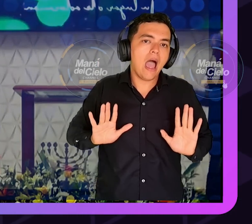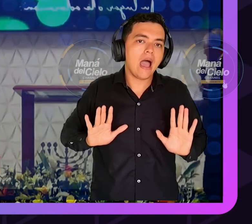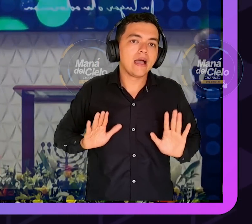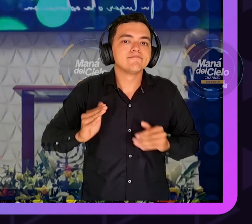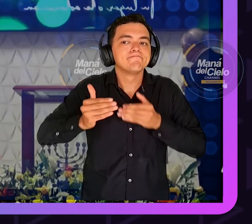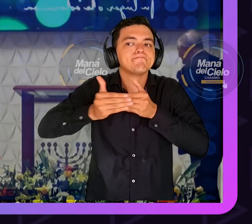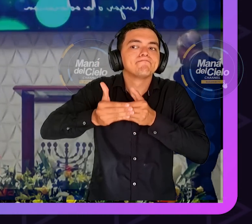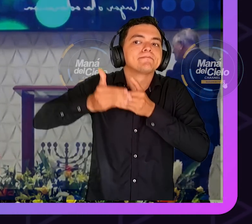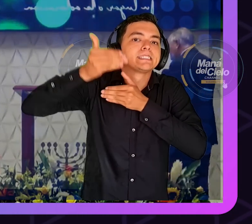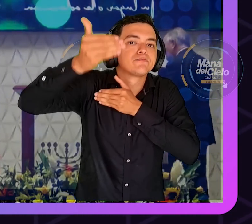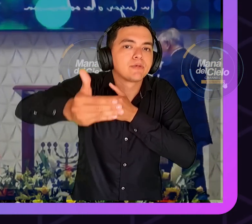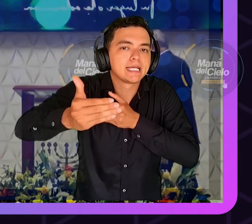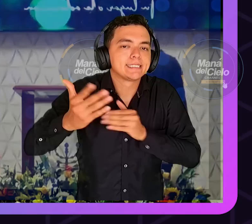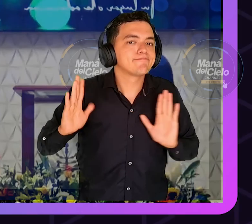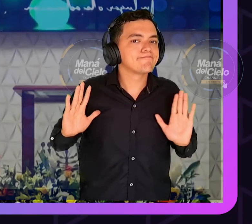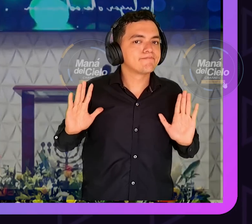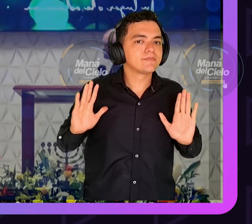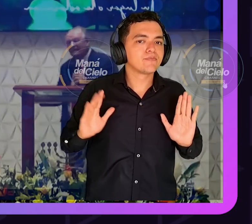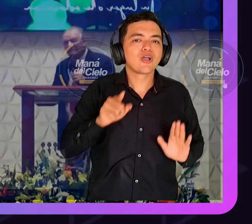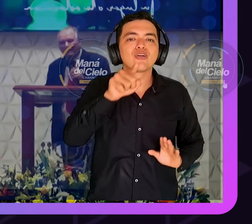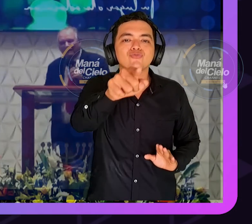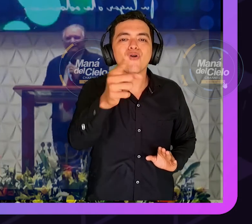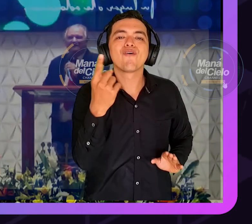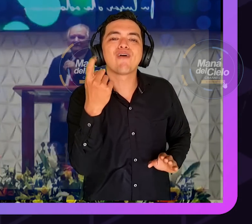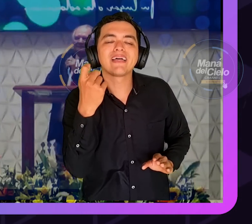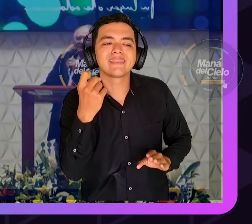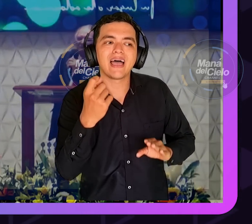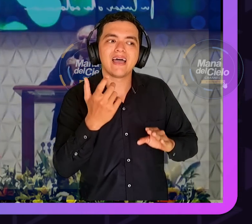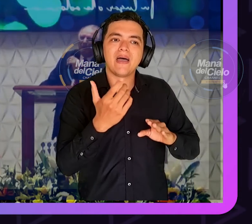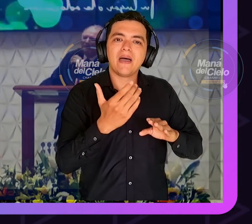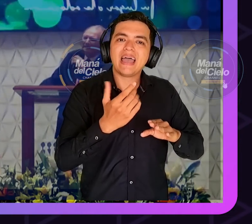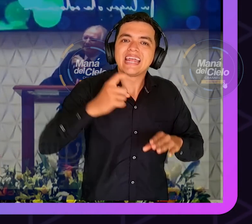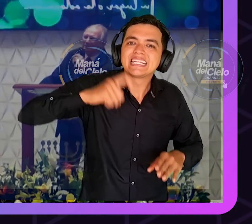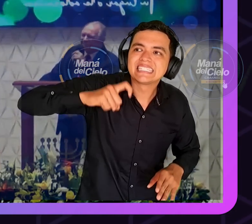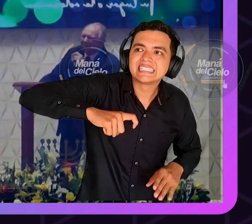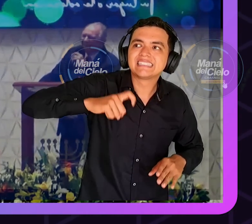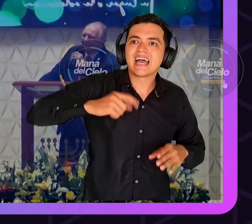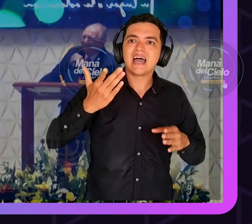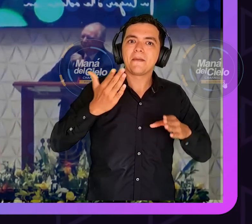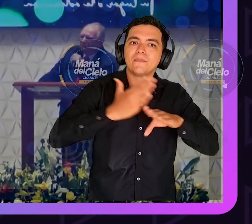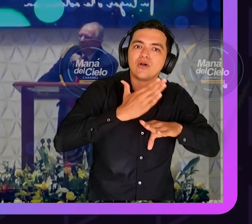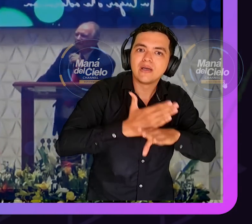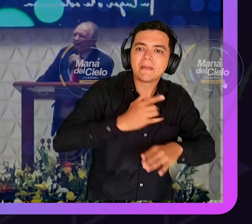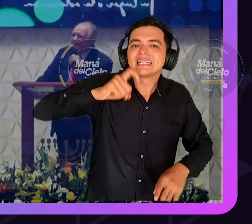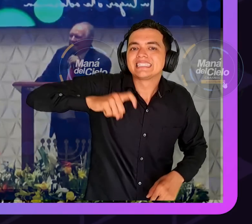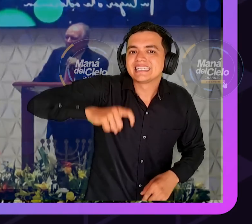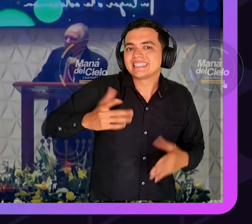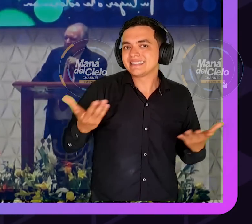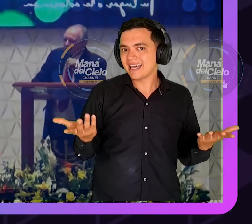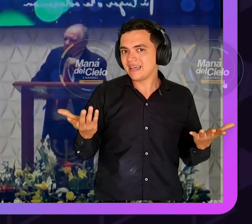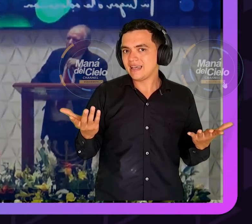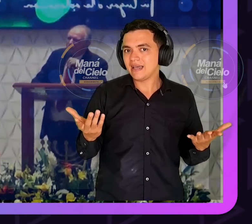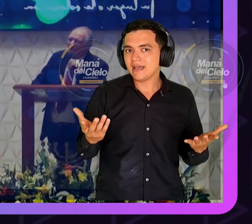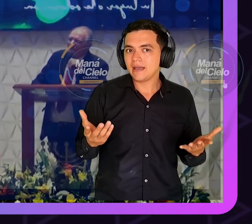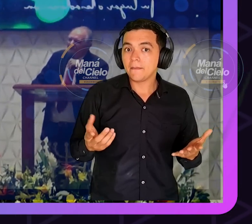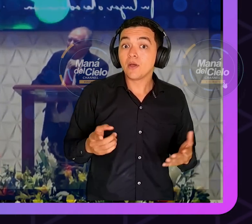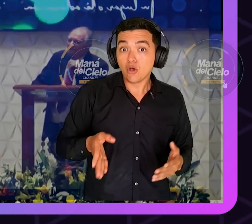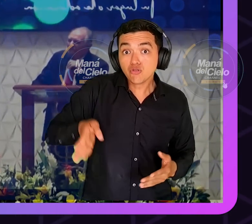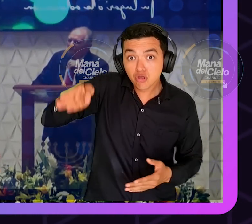lo que es así que vamos a creer la palabra vamos a tener esperanza vamos a dejar que el poder de Dios